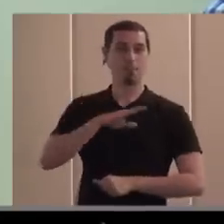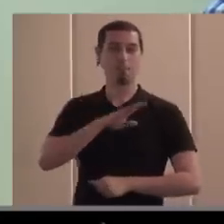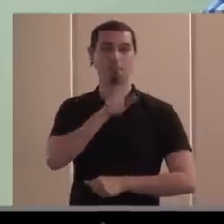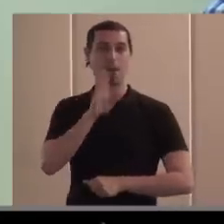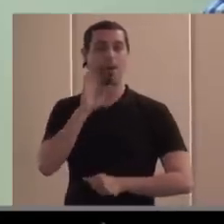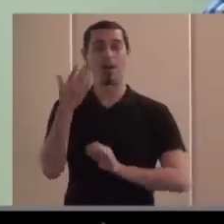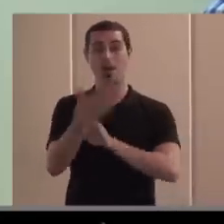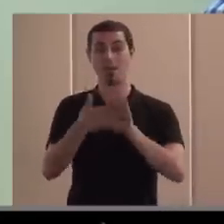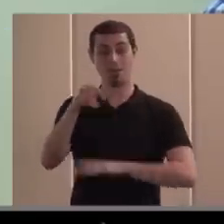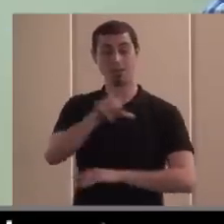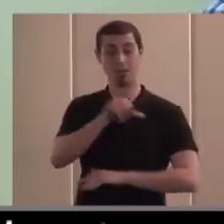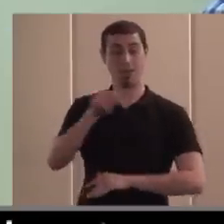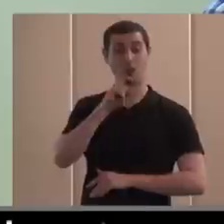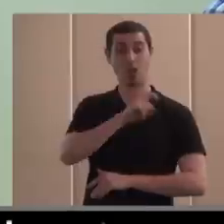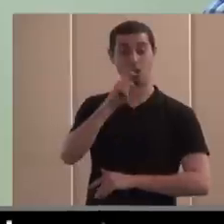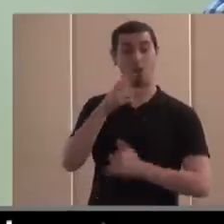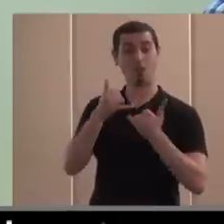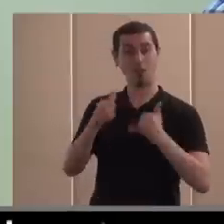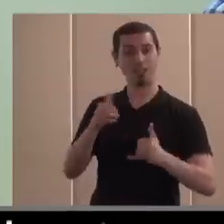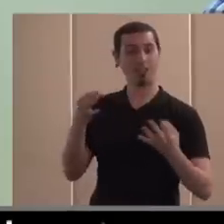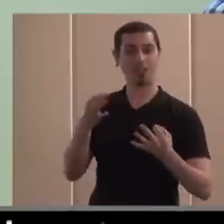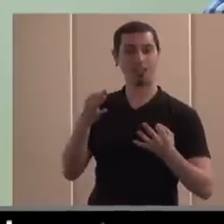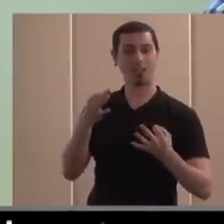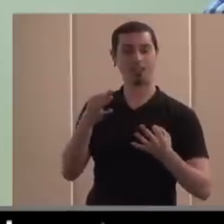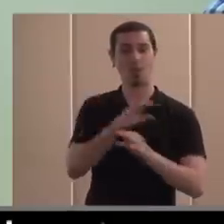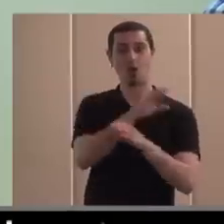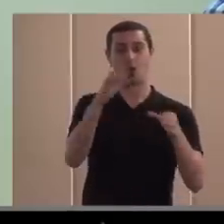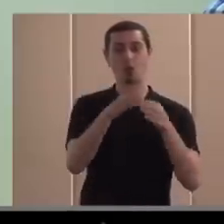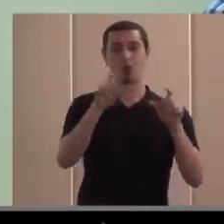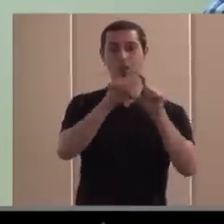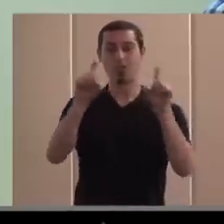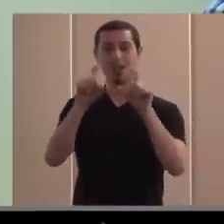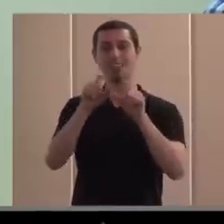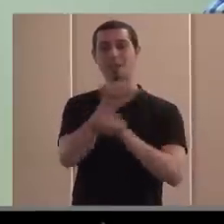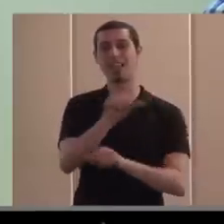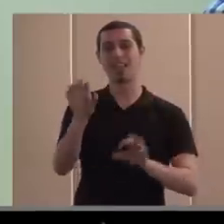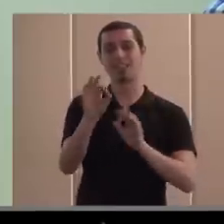estamos además celebrando en la Fundación y los grupos empresariales la Semana de la Igualdad